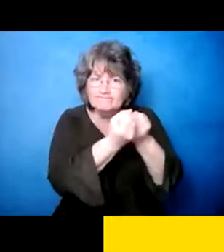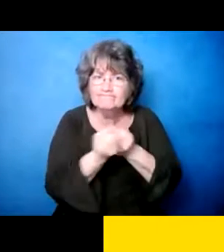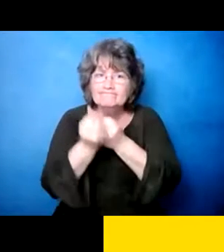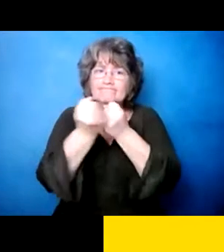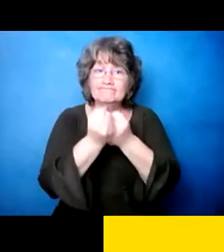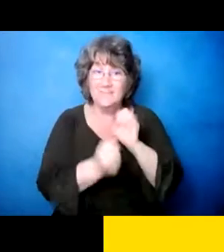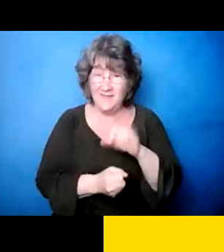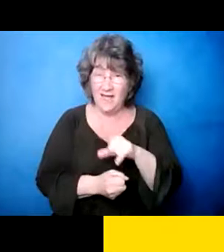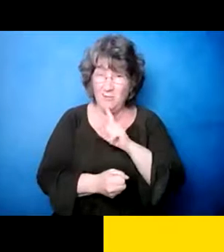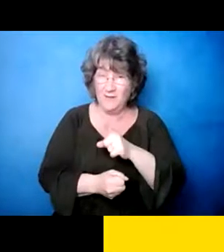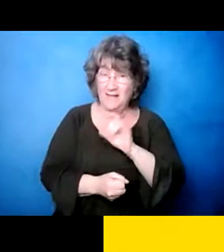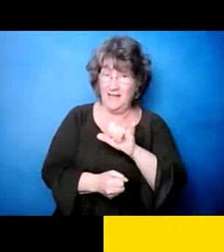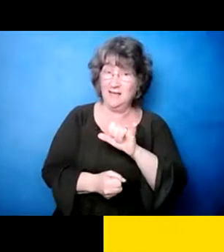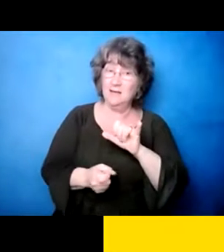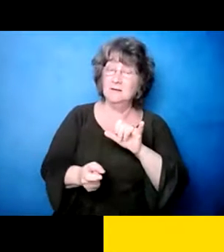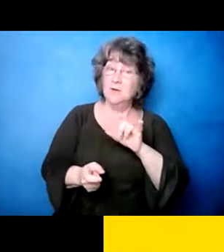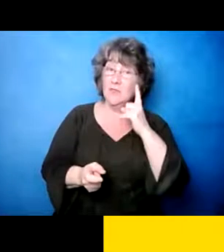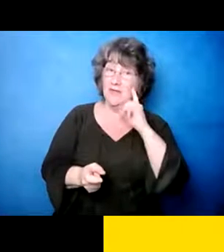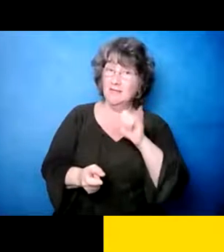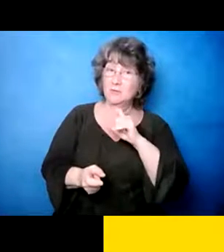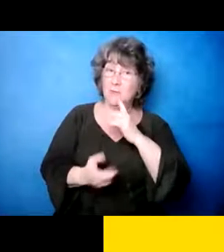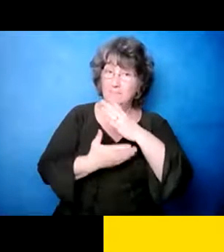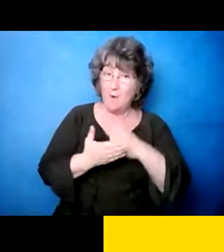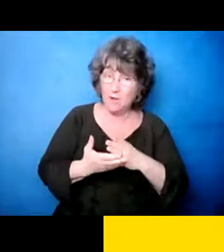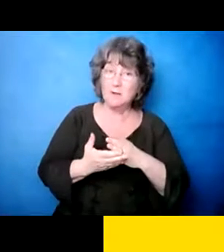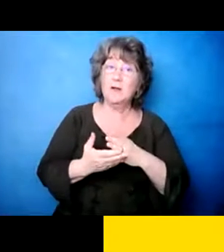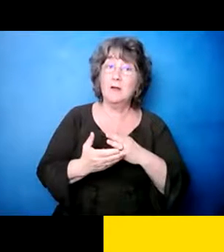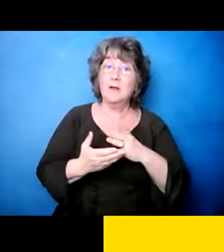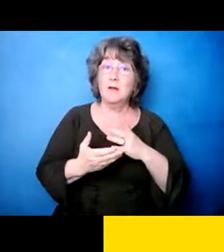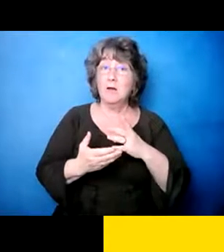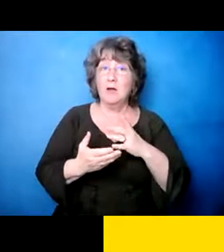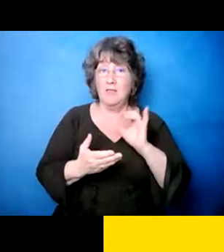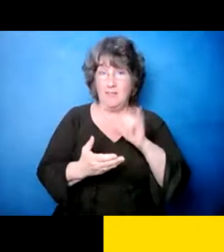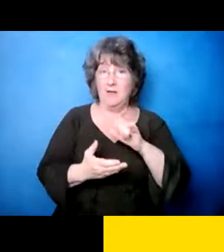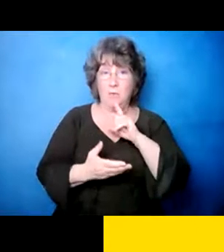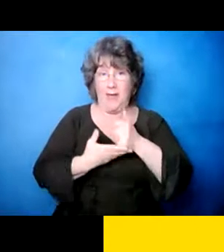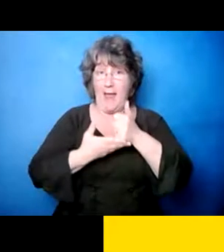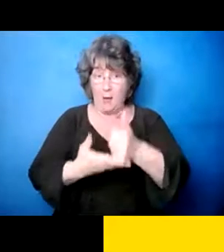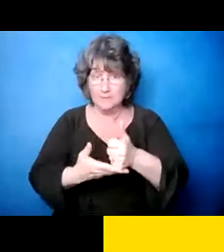eso es parte de lo, las cosas que pueden ayudar, esas cosas en acción.